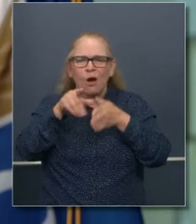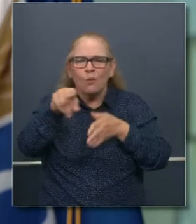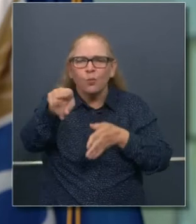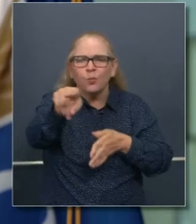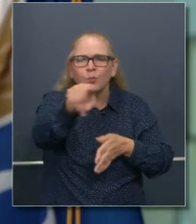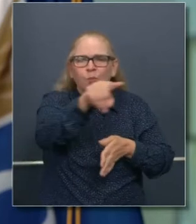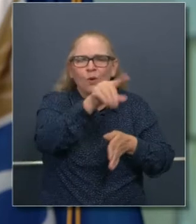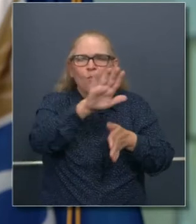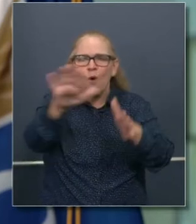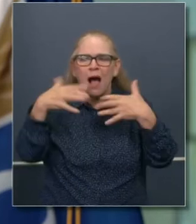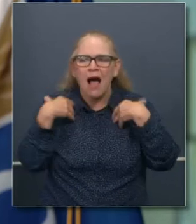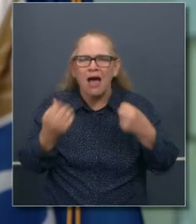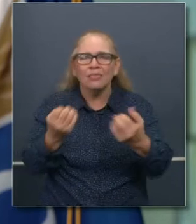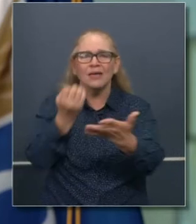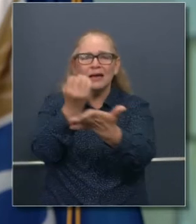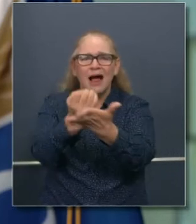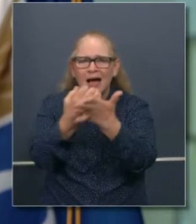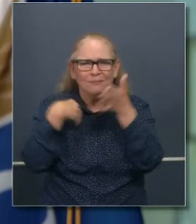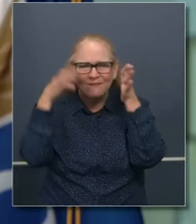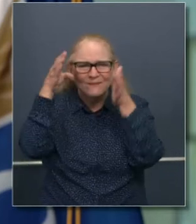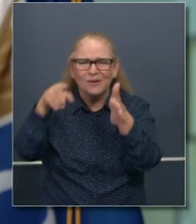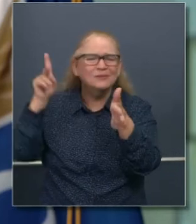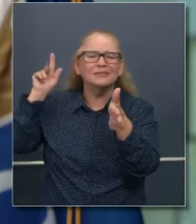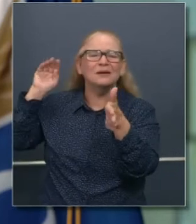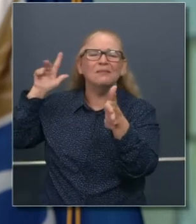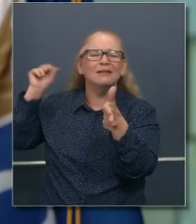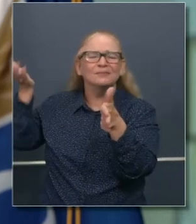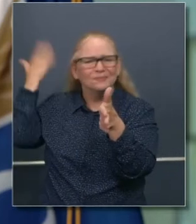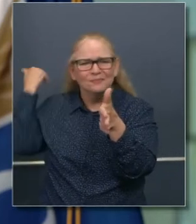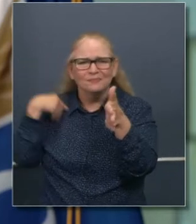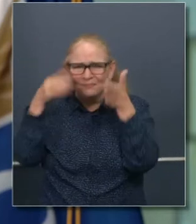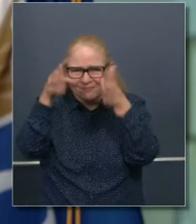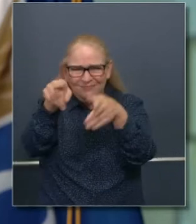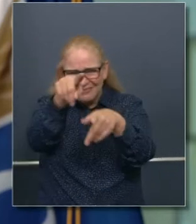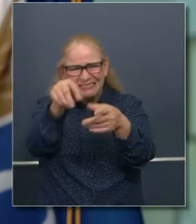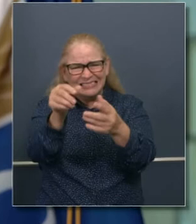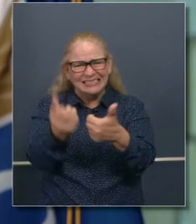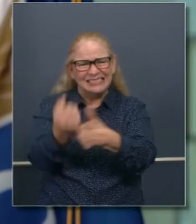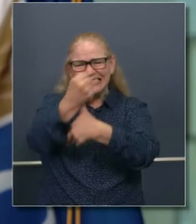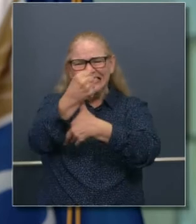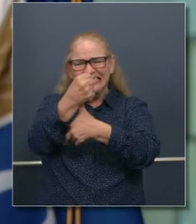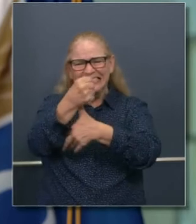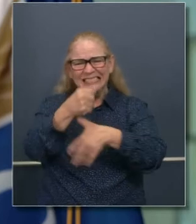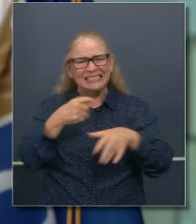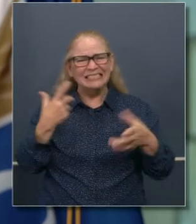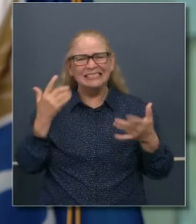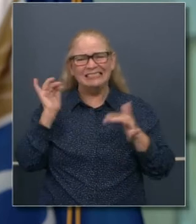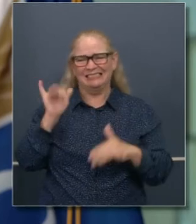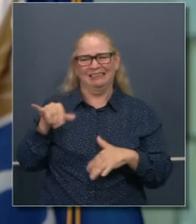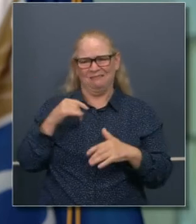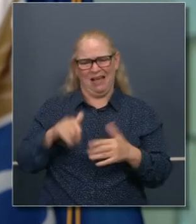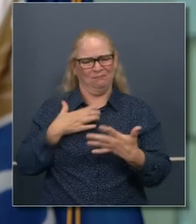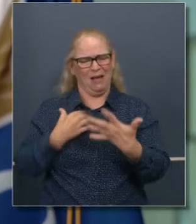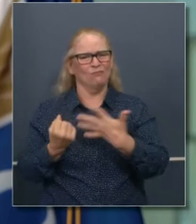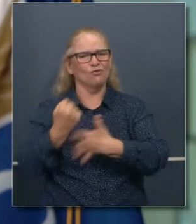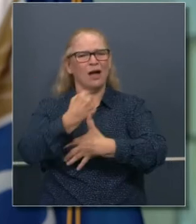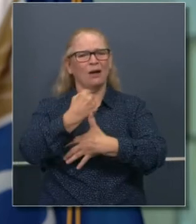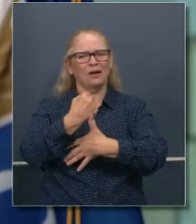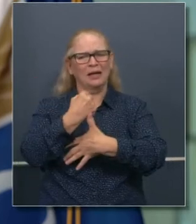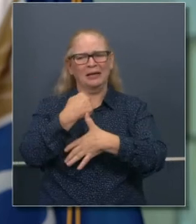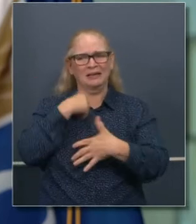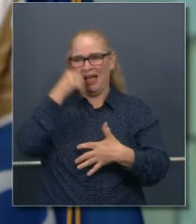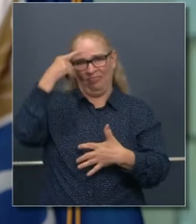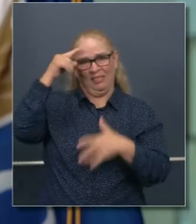y en la economía y en las necesidades de los pequeños negocios. Y la prioridad es que